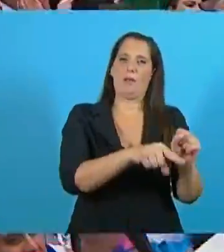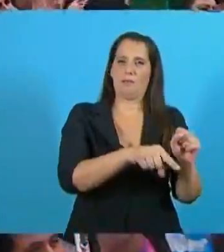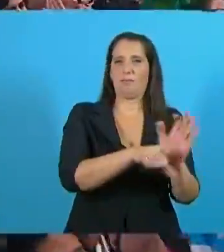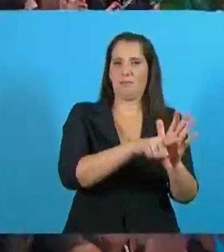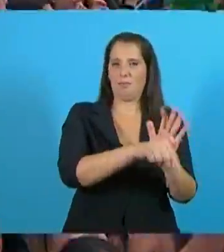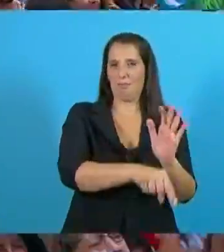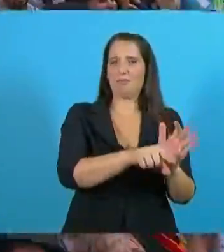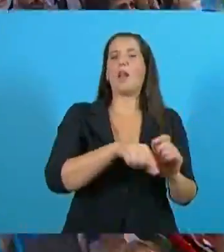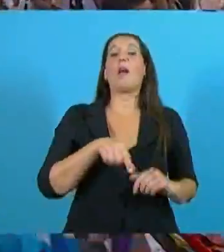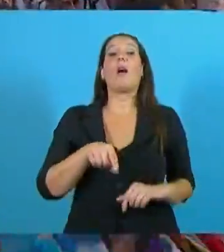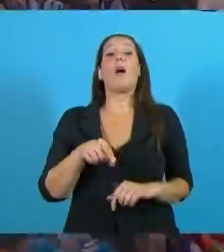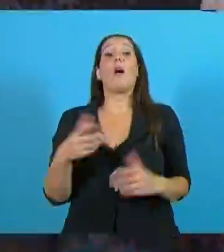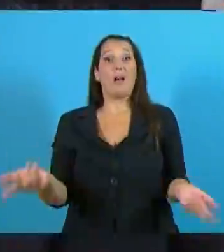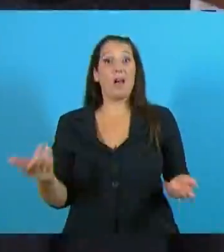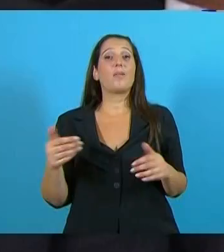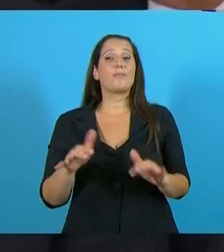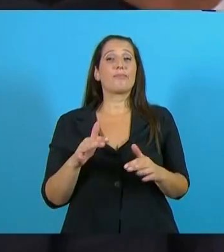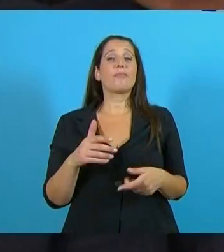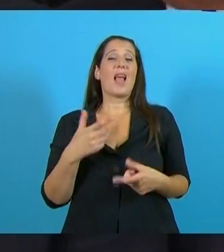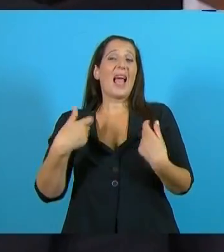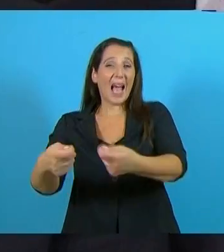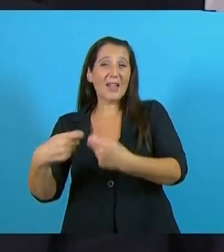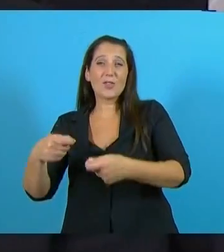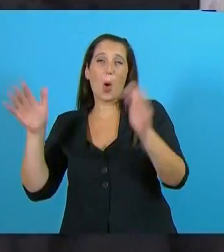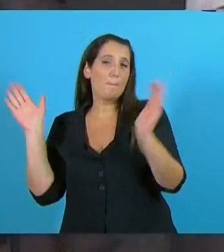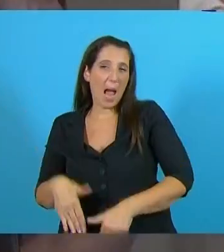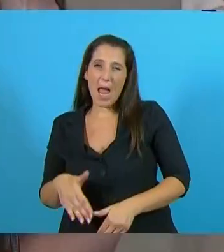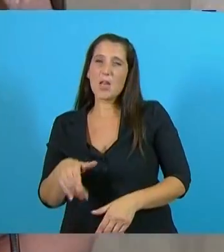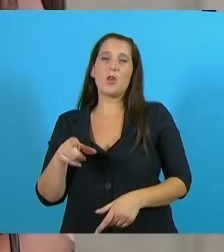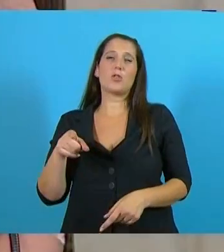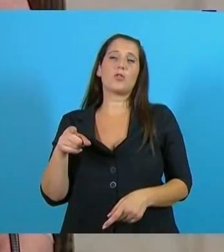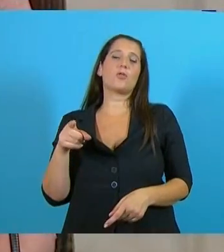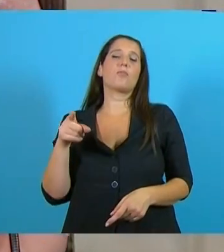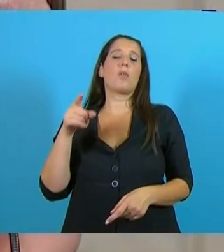ahorro será de 415 millones adicionales.